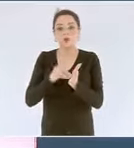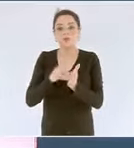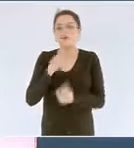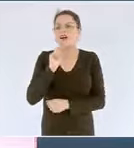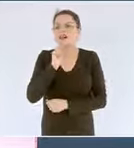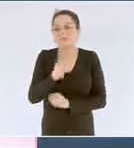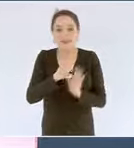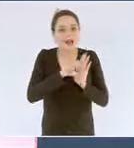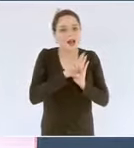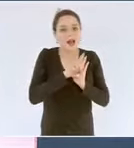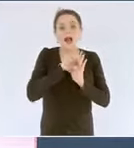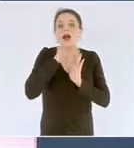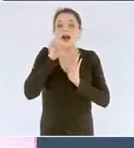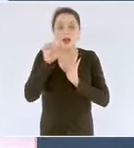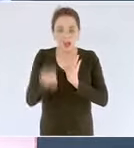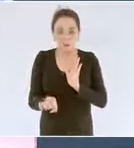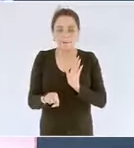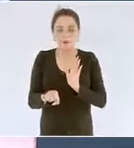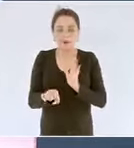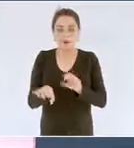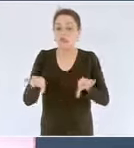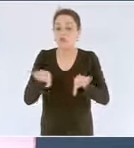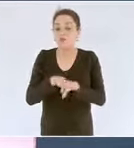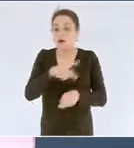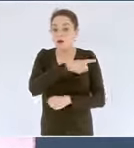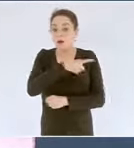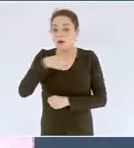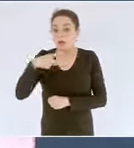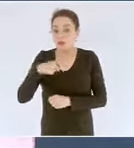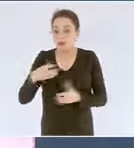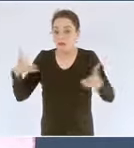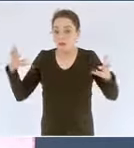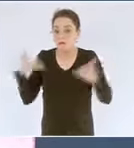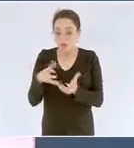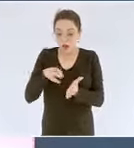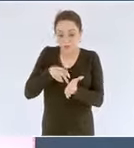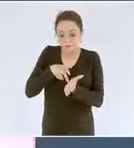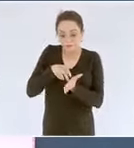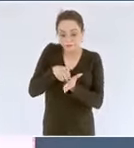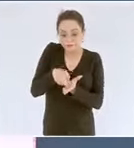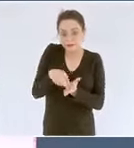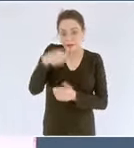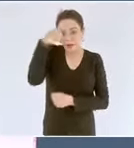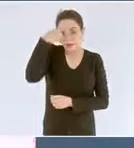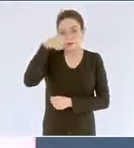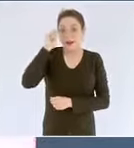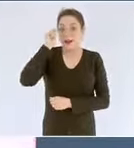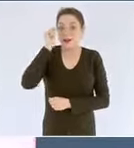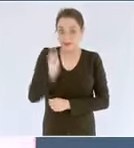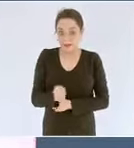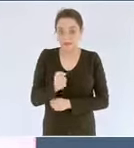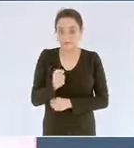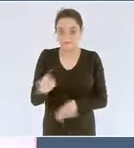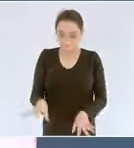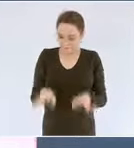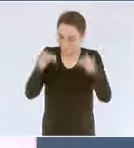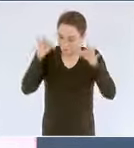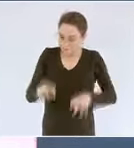de cómo actuar para enaltecer la dignidad nacional